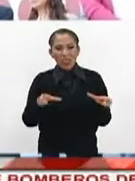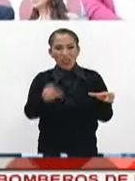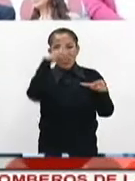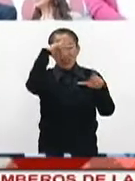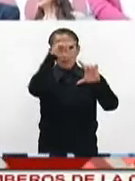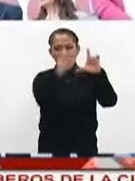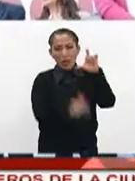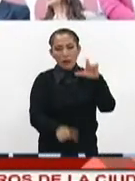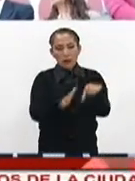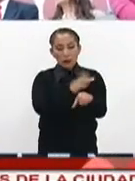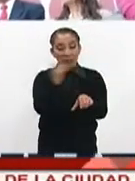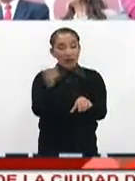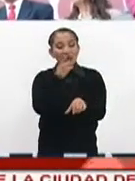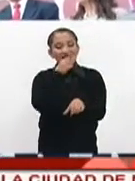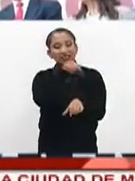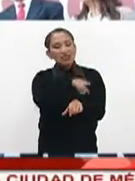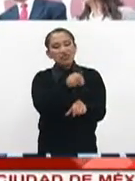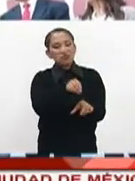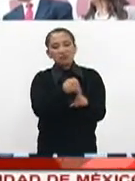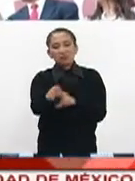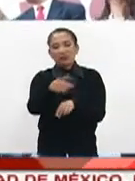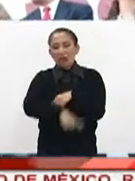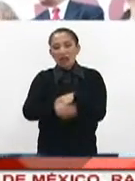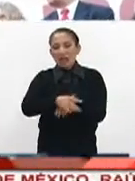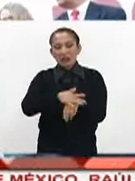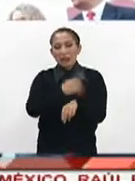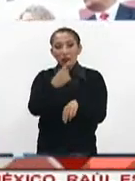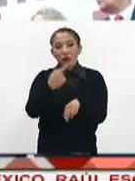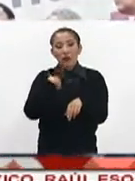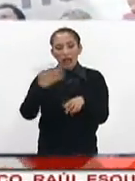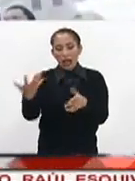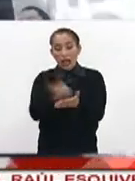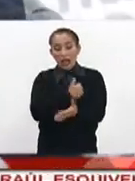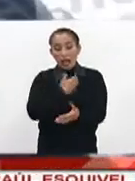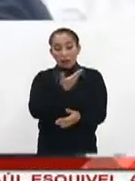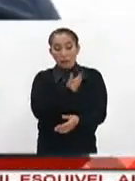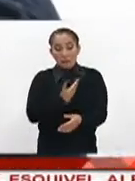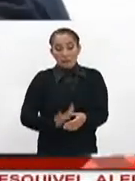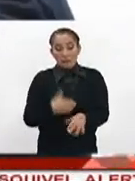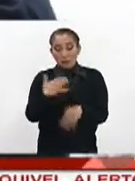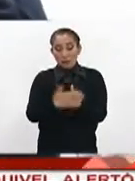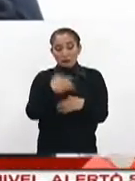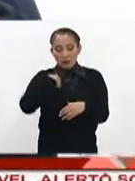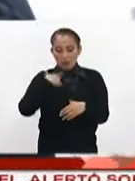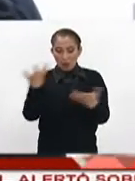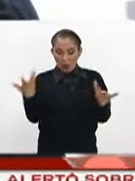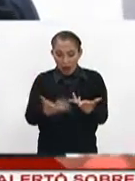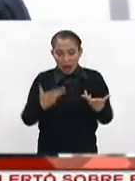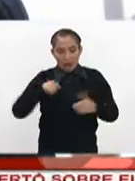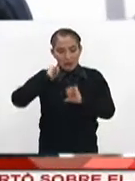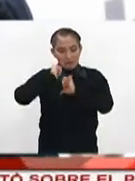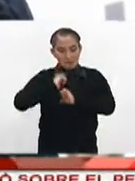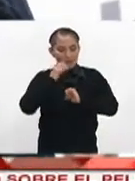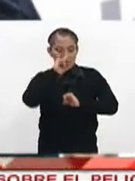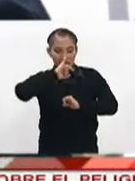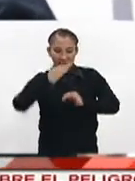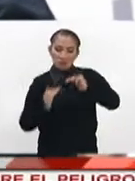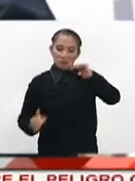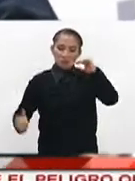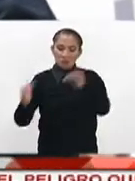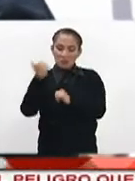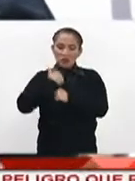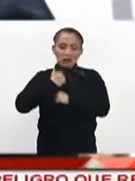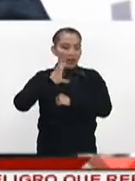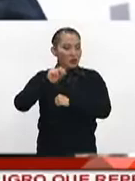Interior. Dijo que esto no afectará ya que de ganar las elecciones del próximo año, él será el Comandante Supremo de las Fuerzas